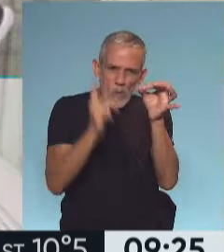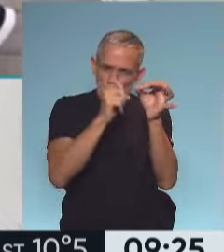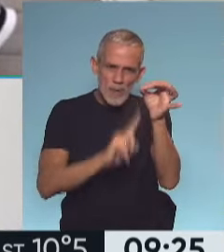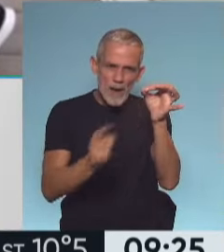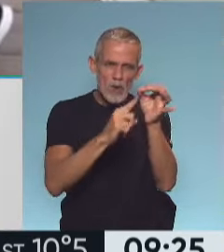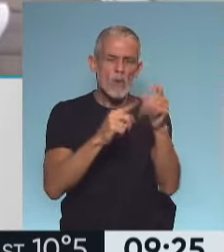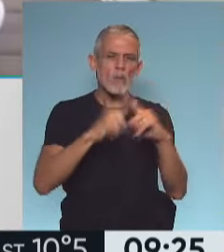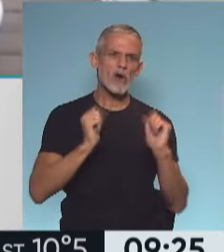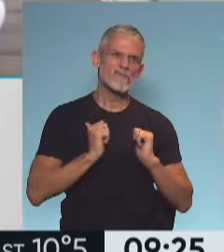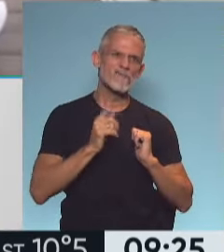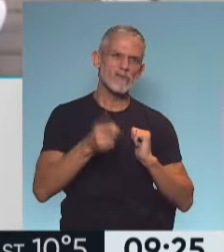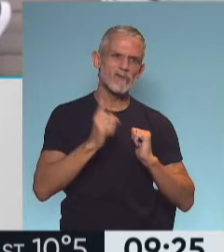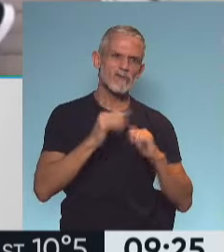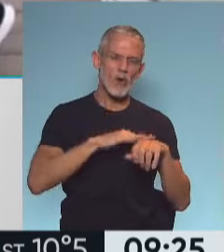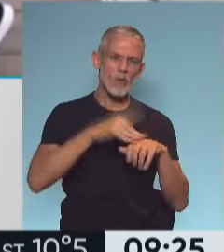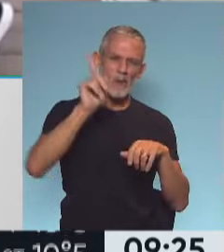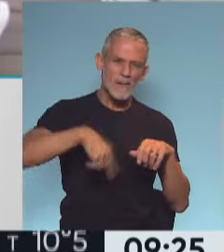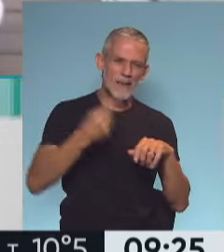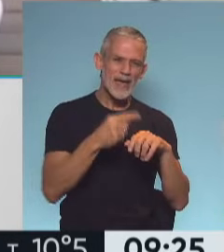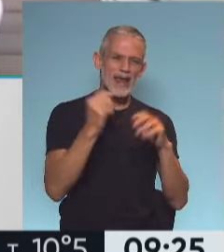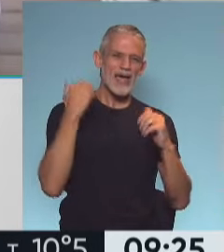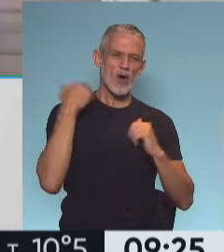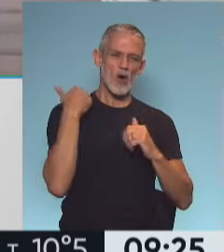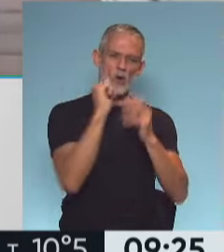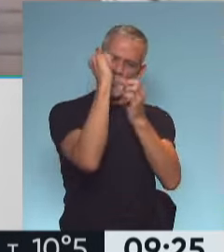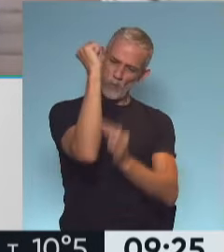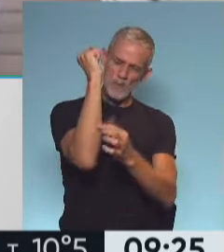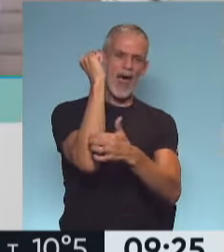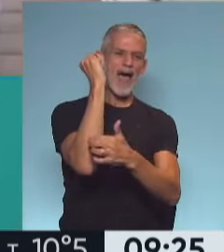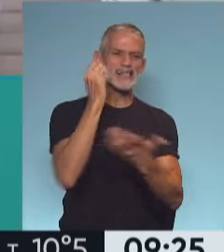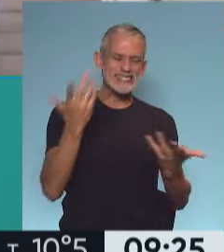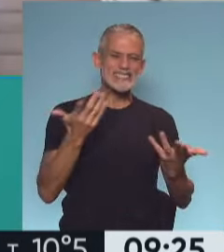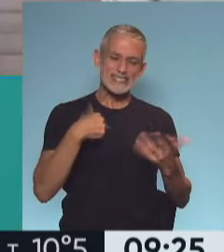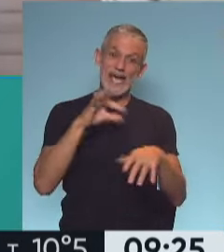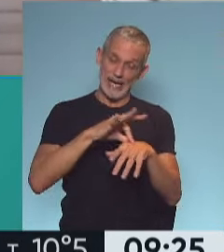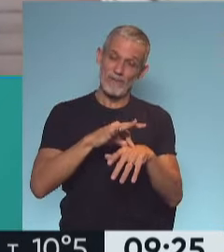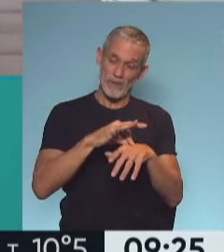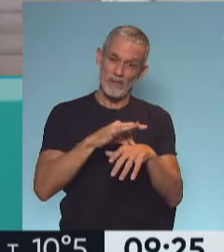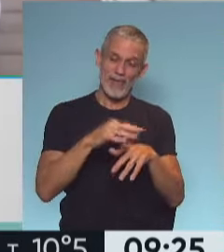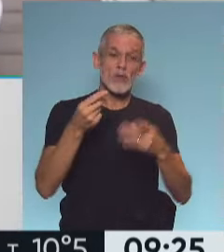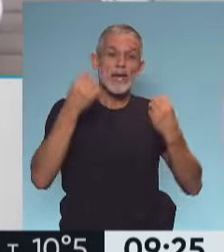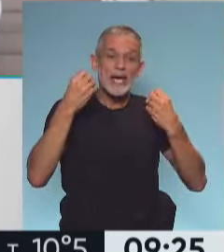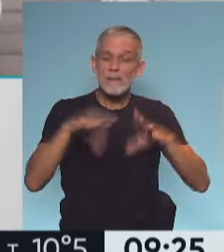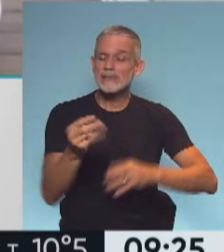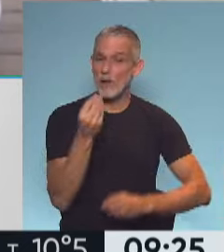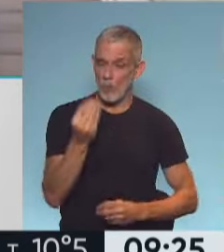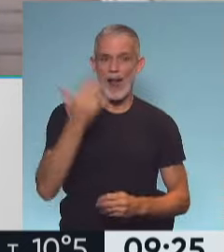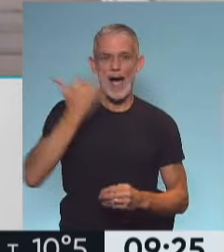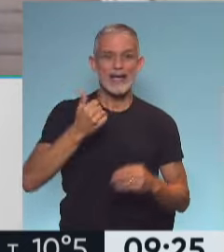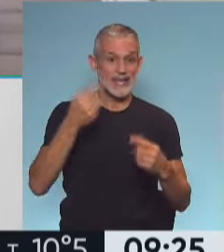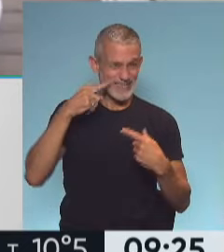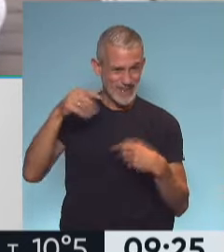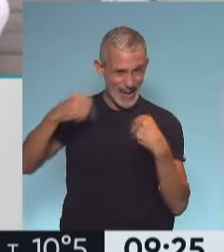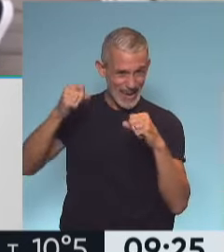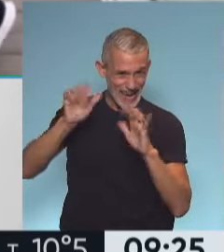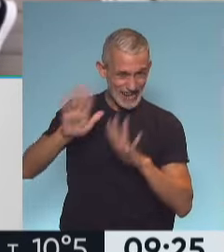por sedentarismo, es un, la falta de movimiento es una enfermedad. Entonces, si partimos de esa base, estamos viendo unos ejercicios